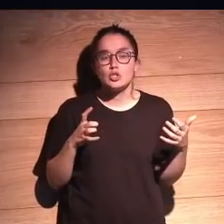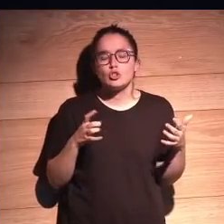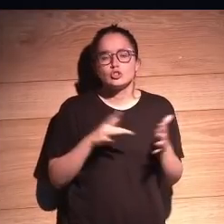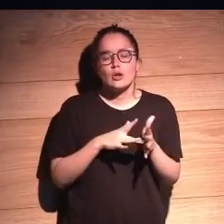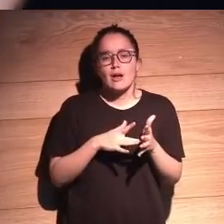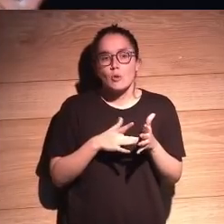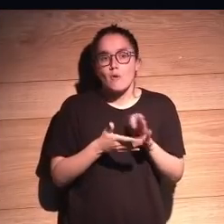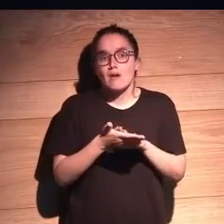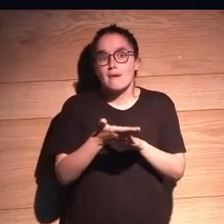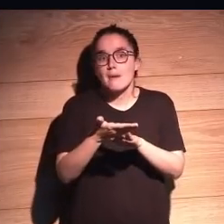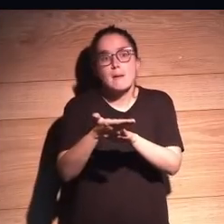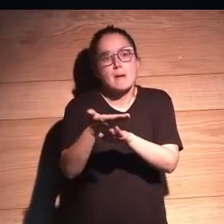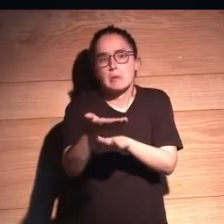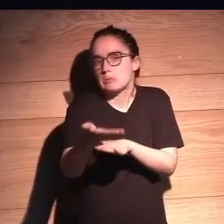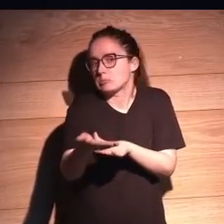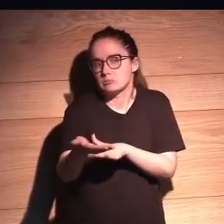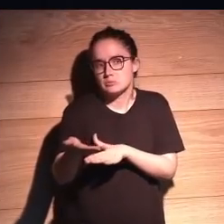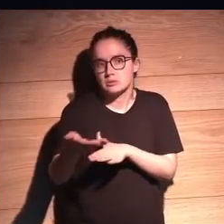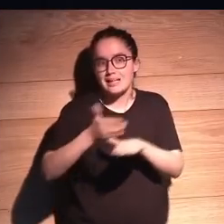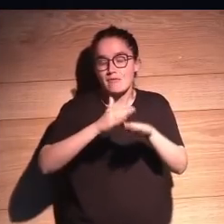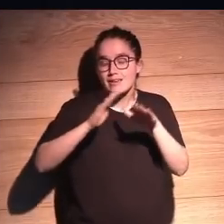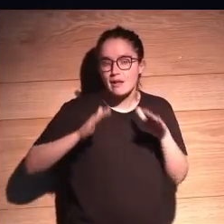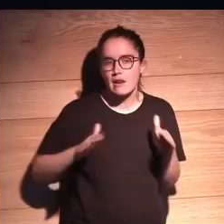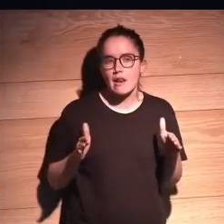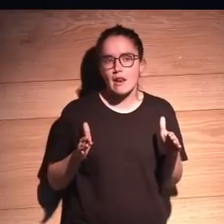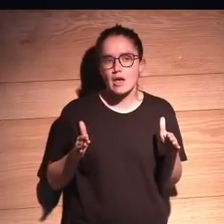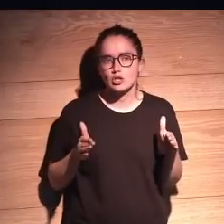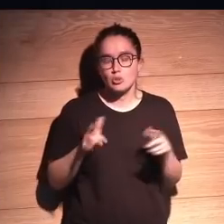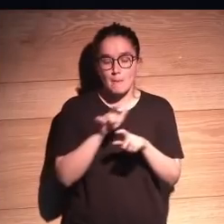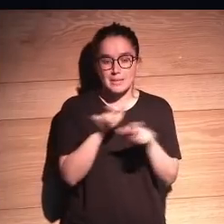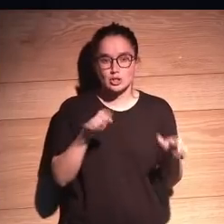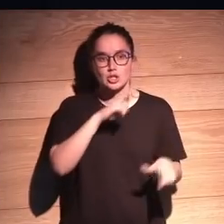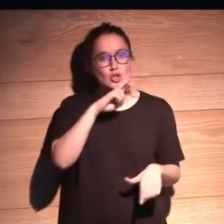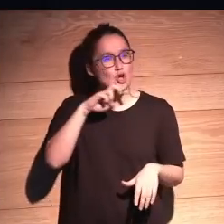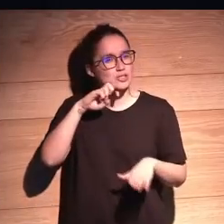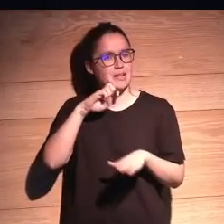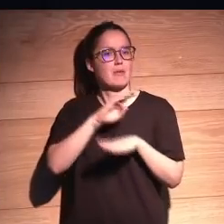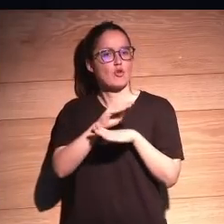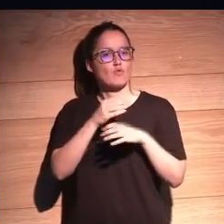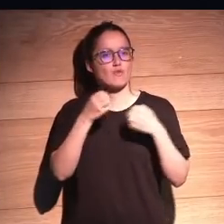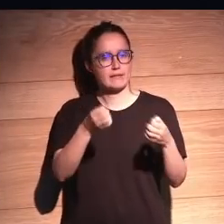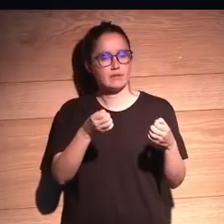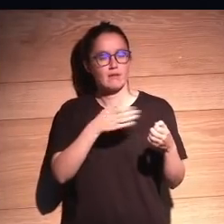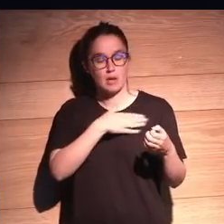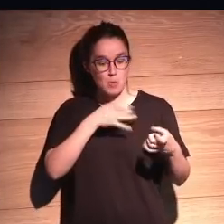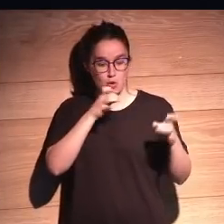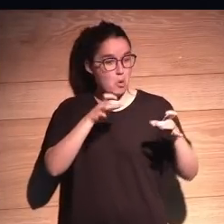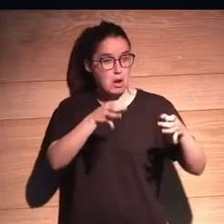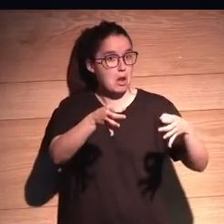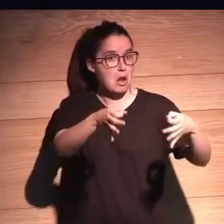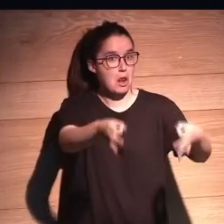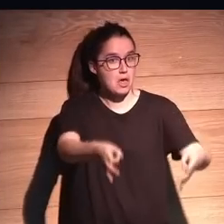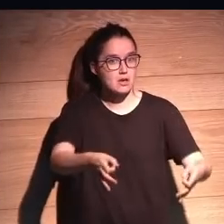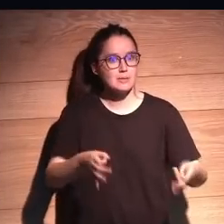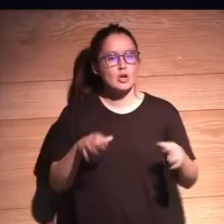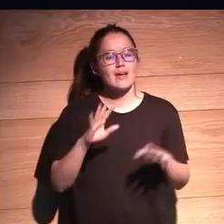Tenemos una inercia espectacular, ¿eh? Somos en el fondo, en el fondo, seres muy conservadores, ¿no? Que queremos tener el estatus que tenemos hoy en día.